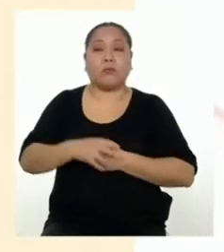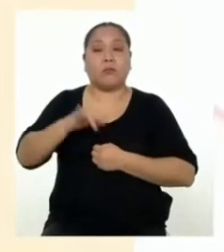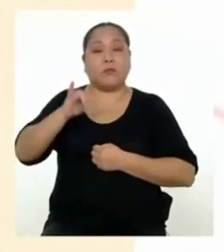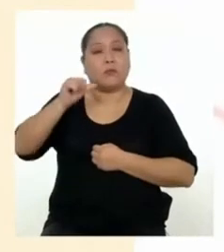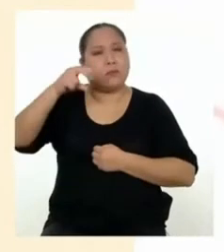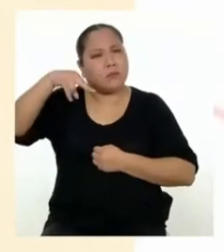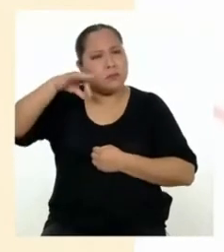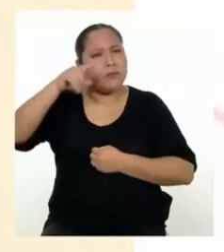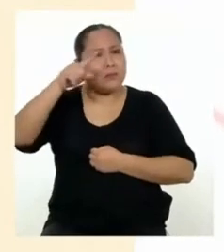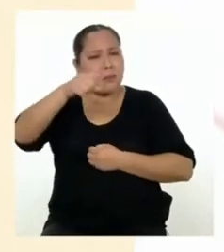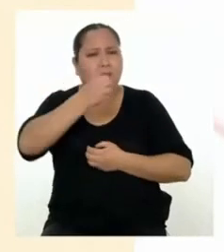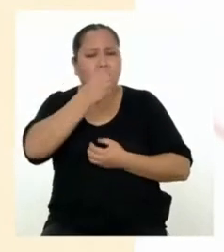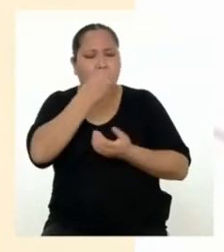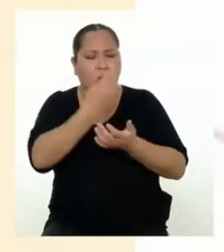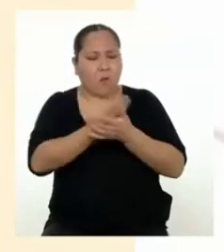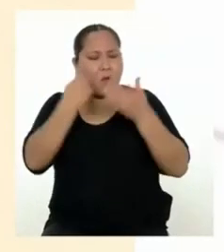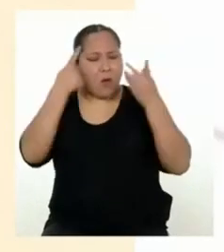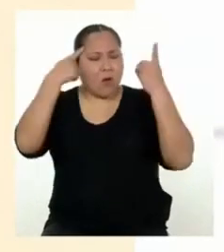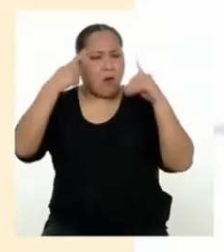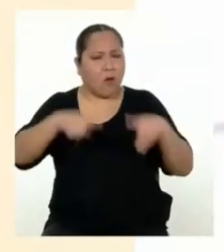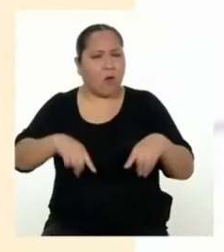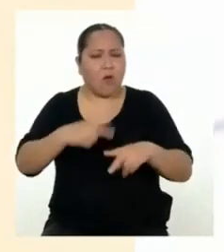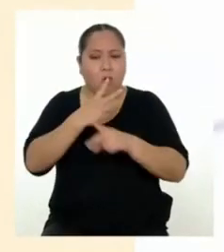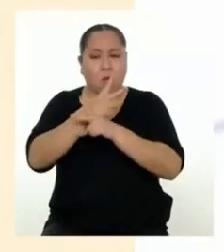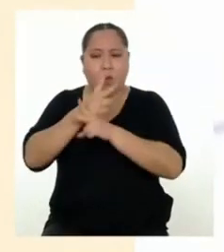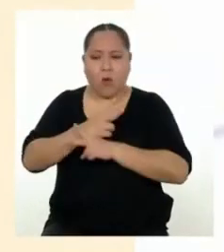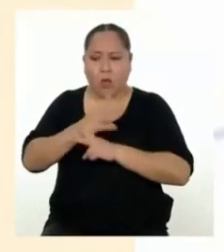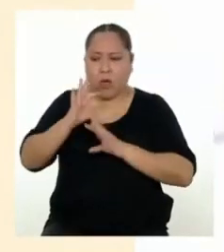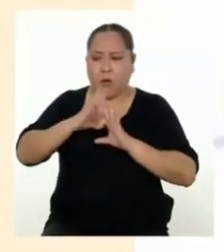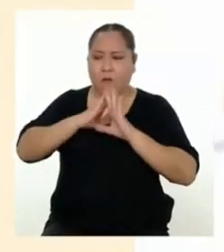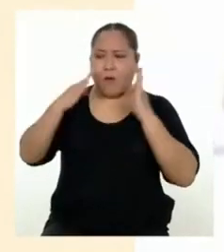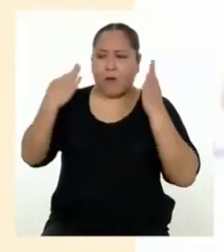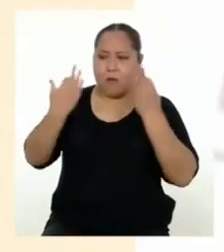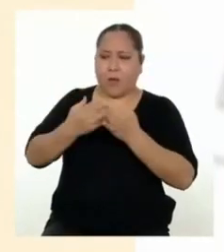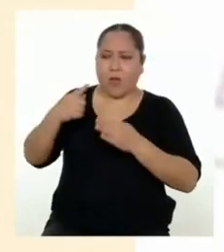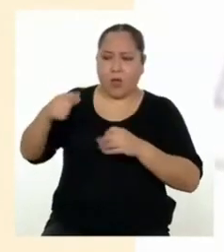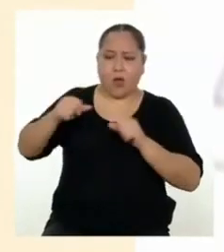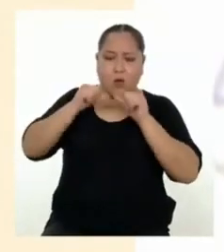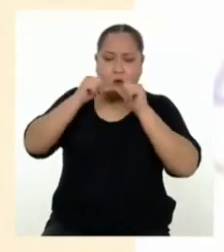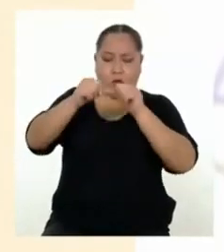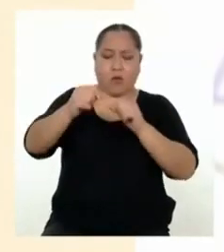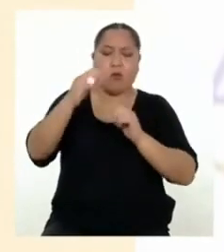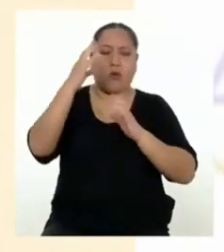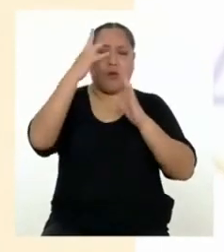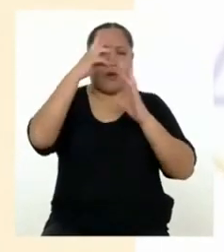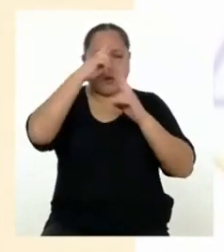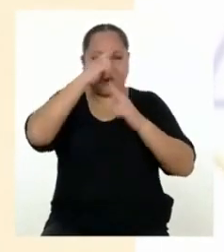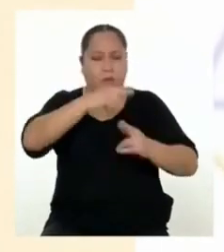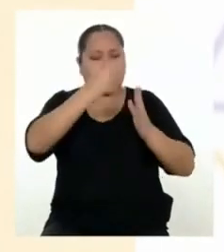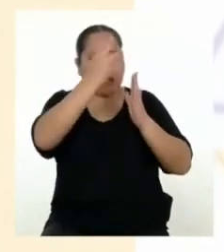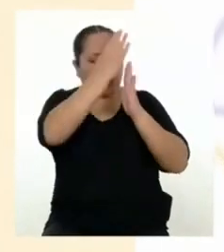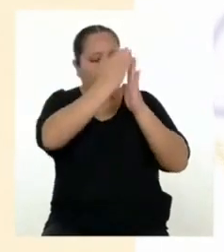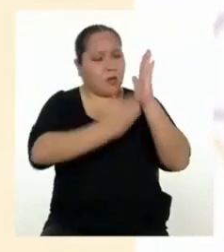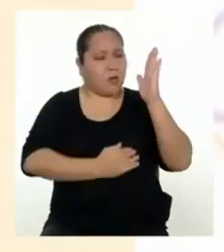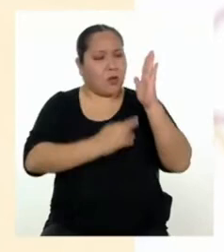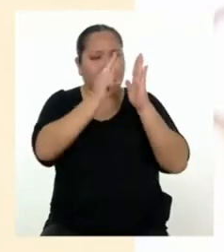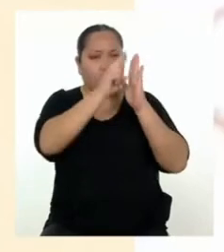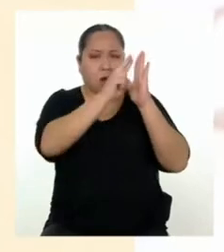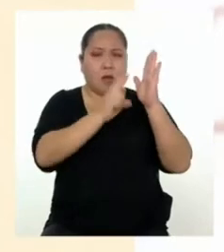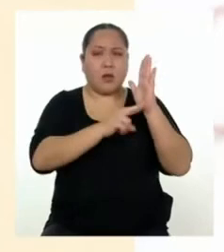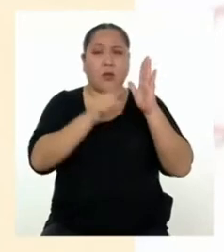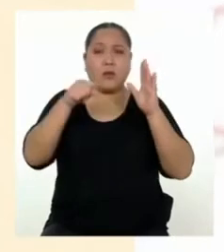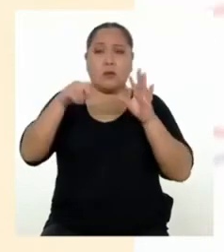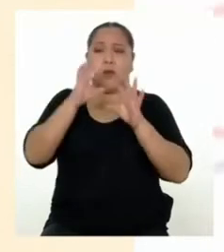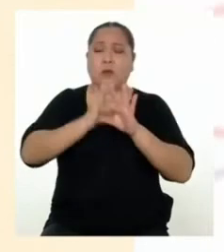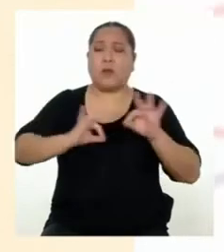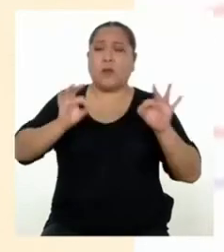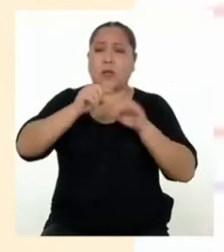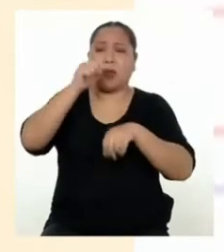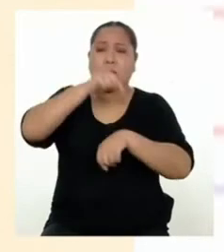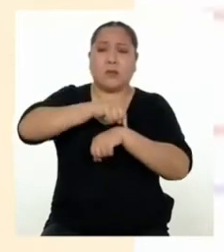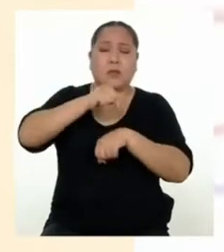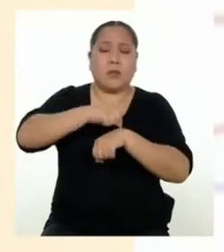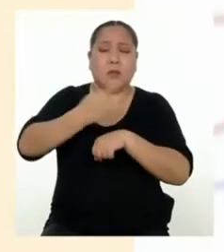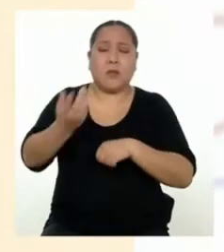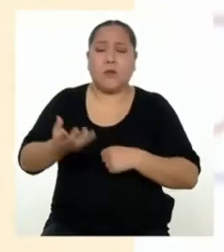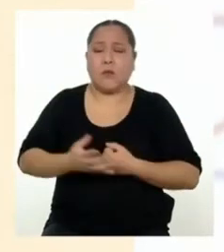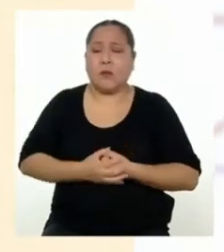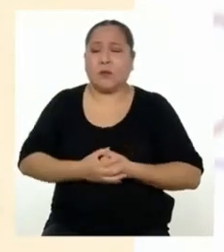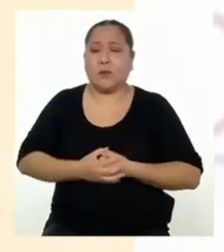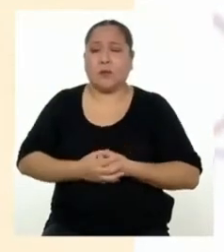Yanira, ese es un gran acuerdo. Cuidarnos como familia siguiendo sus protocolos es algo esencial, sobre todo en estos tiempos.